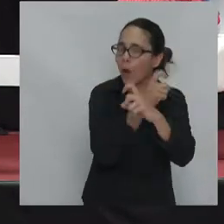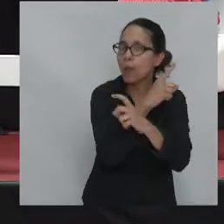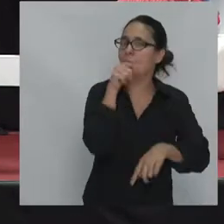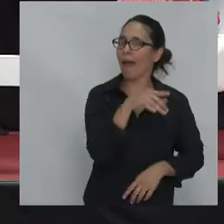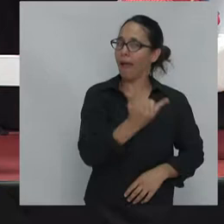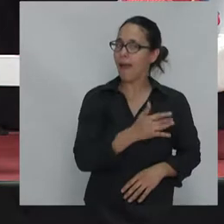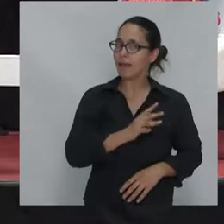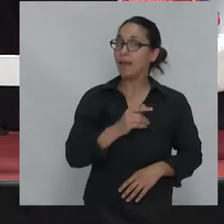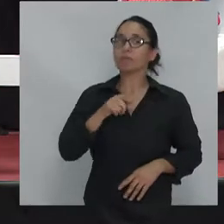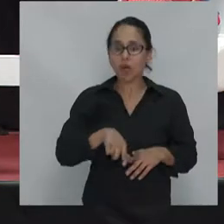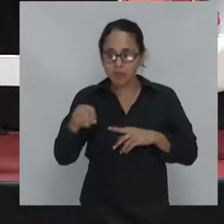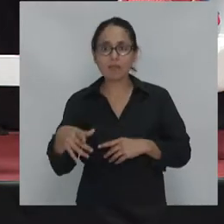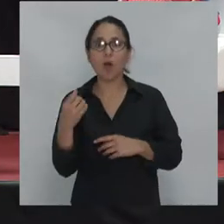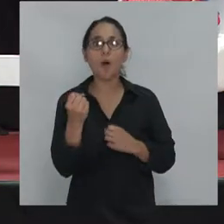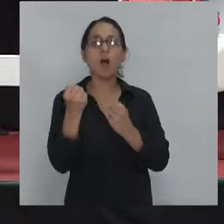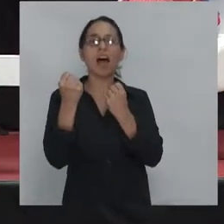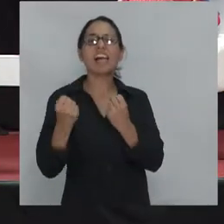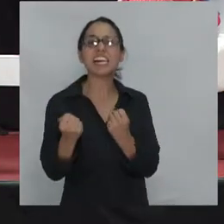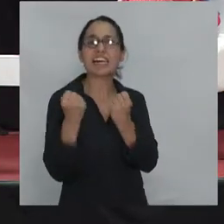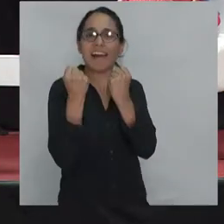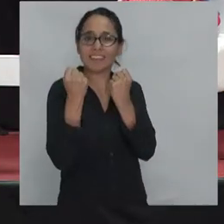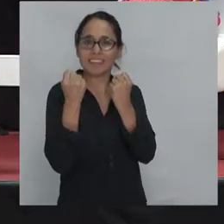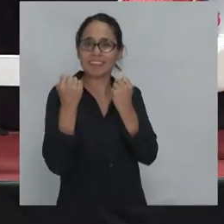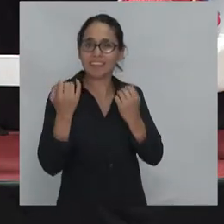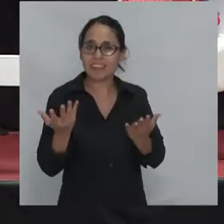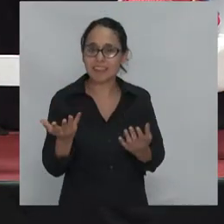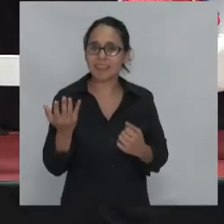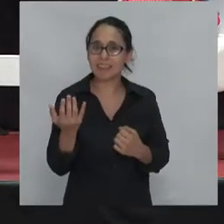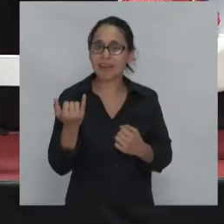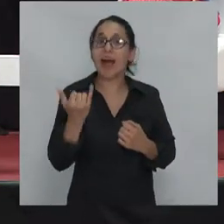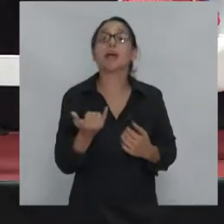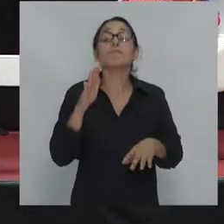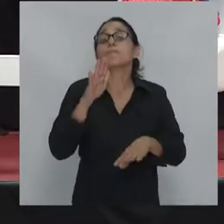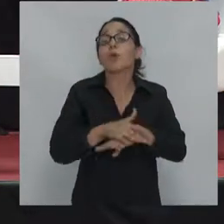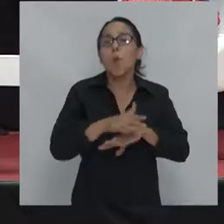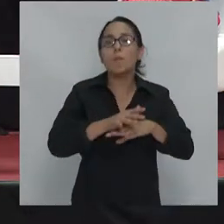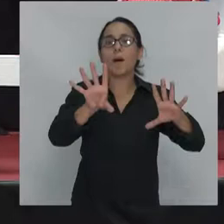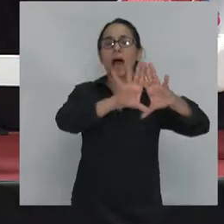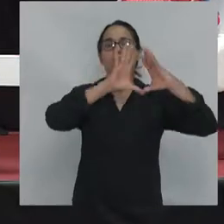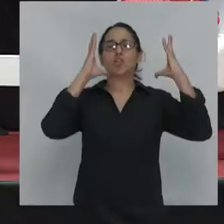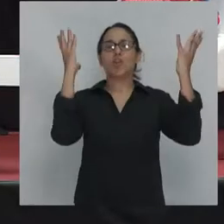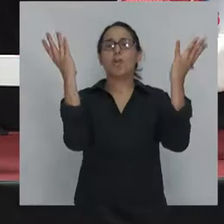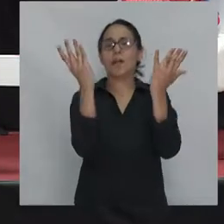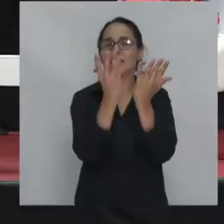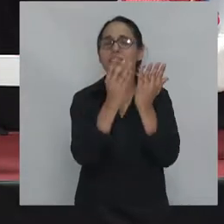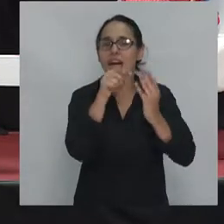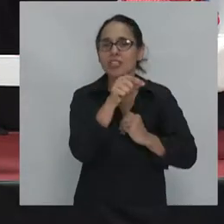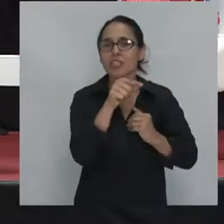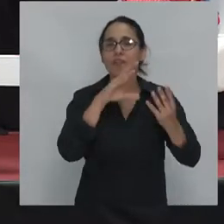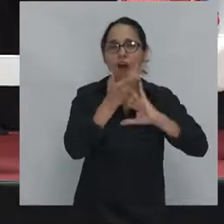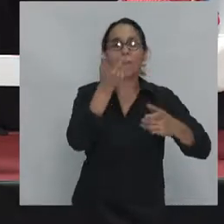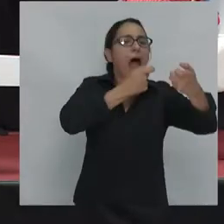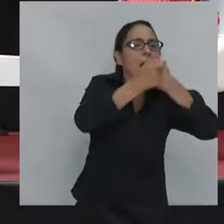resistencias contra las consecuencias de la globalización neoliberal, y evidentemente todas las